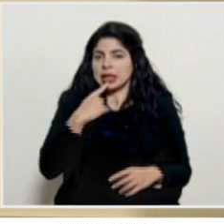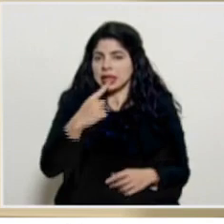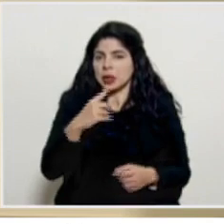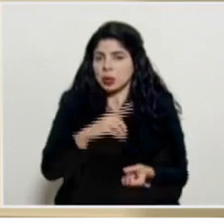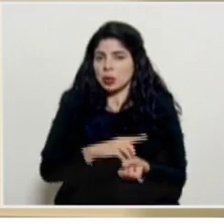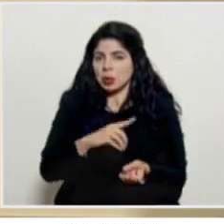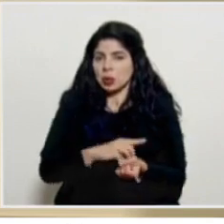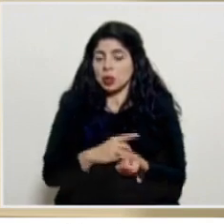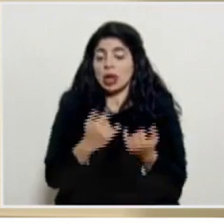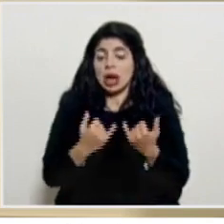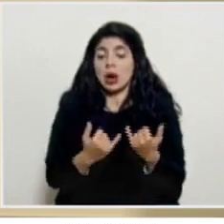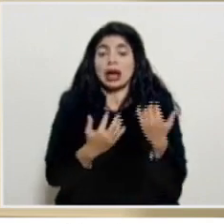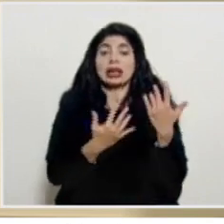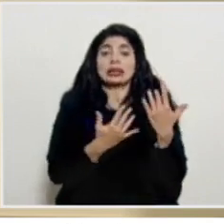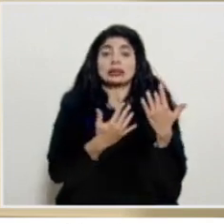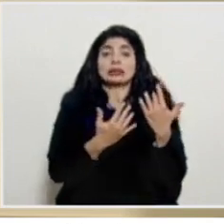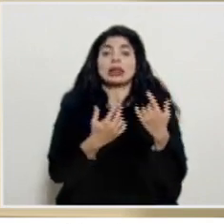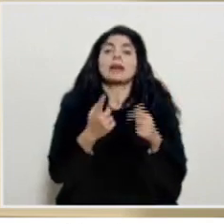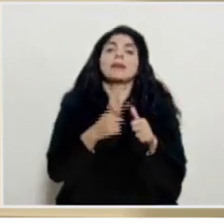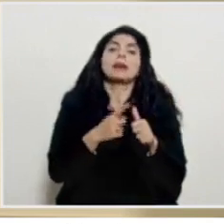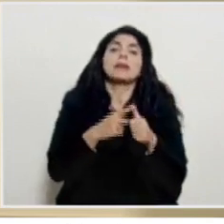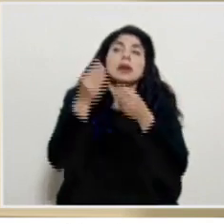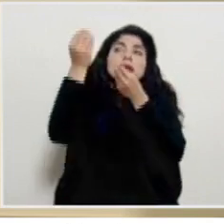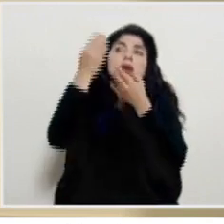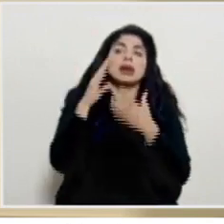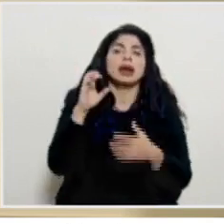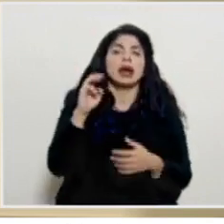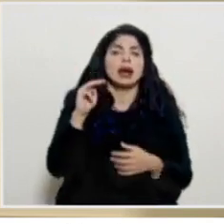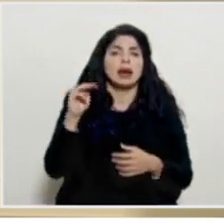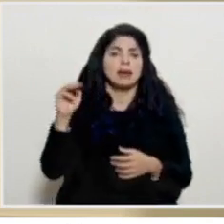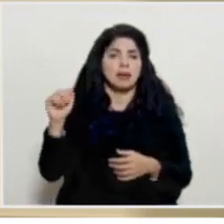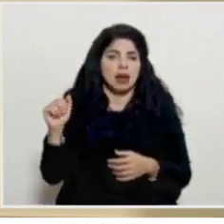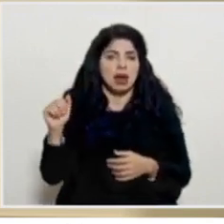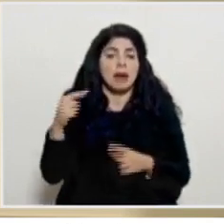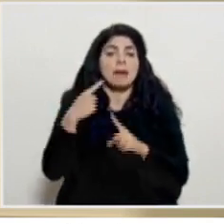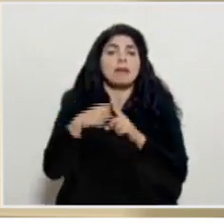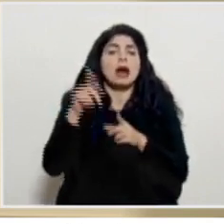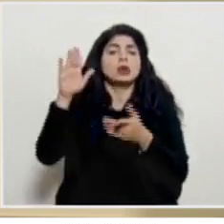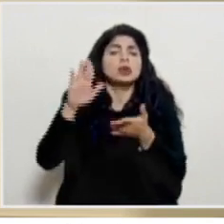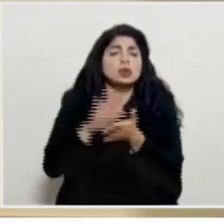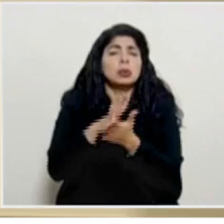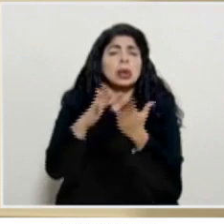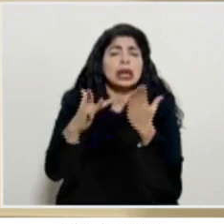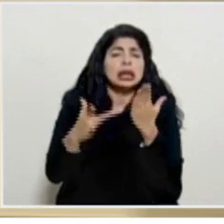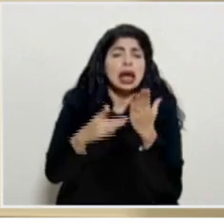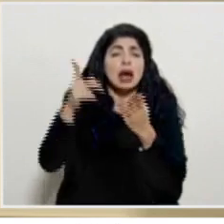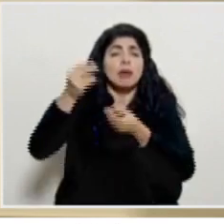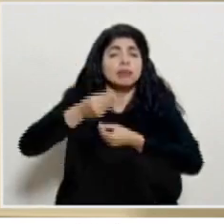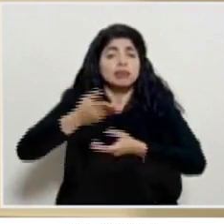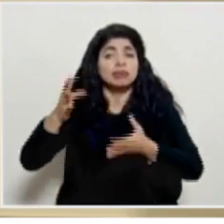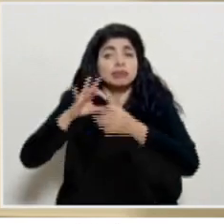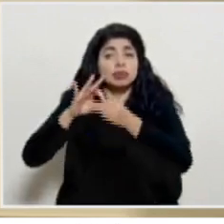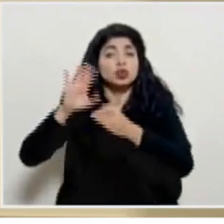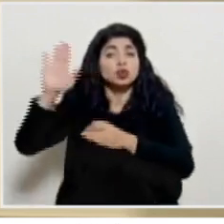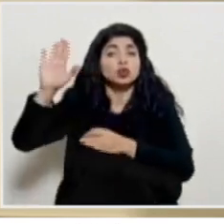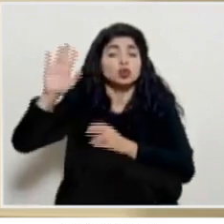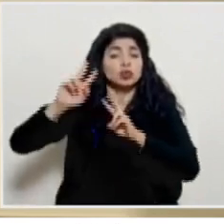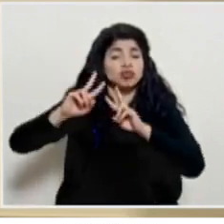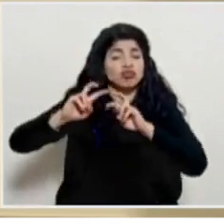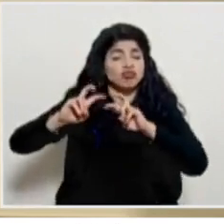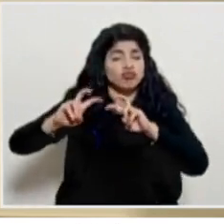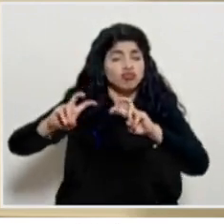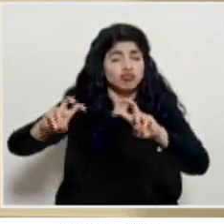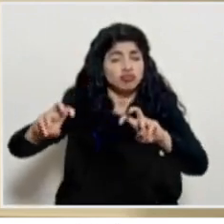se está esperando primero la comunicación oficial del EMA junto con toda la documentación técnica que ellos publican relacionadas con el análisis